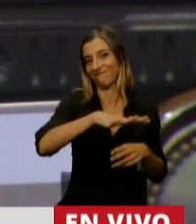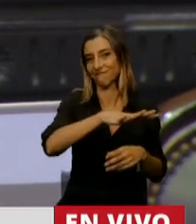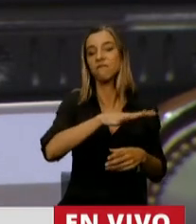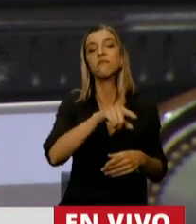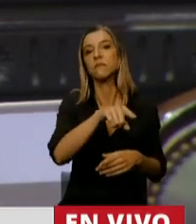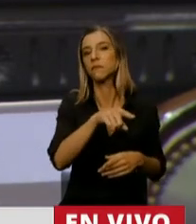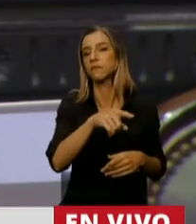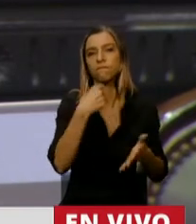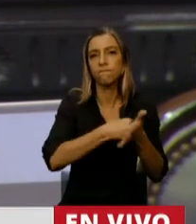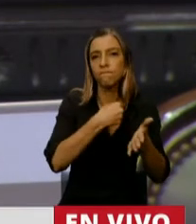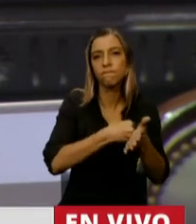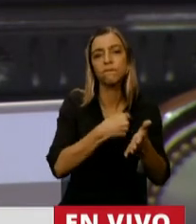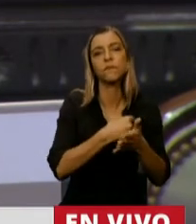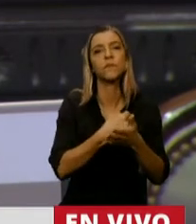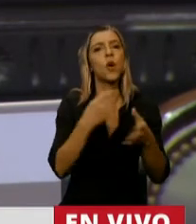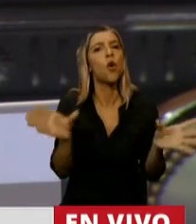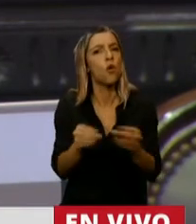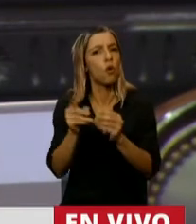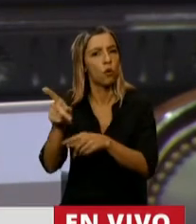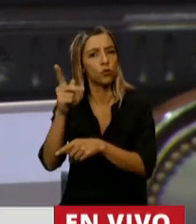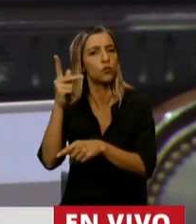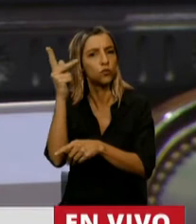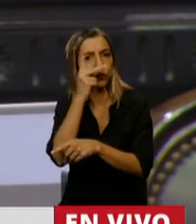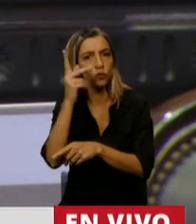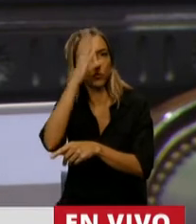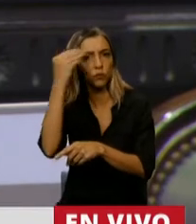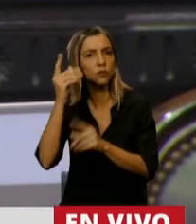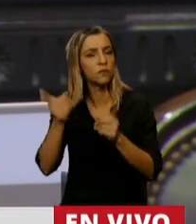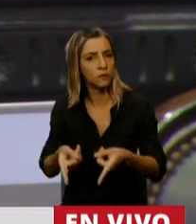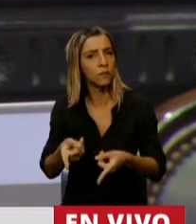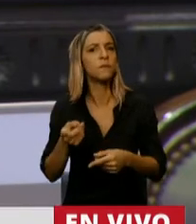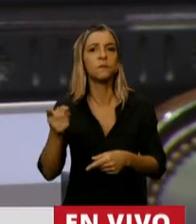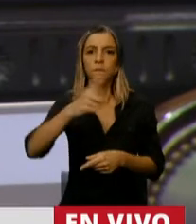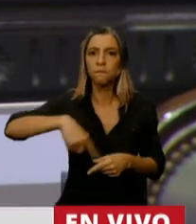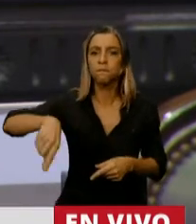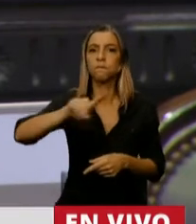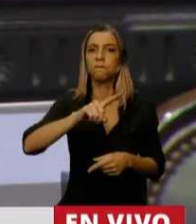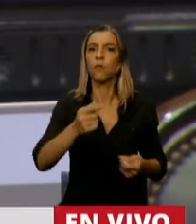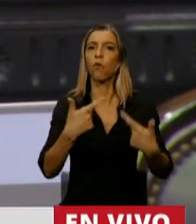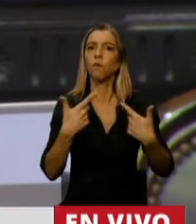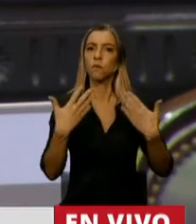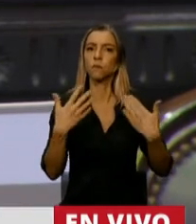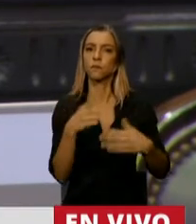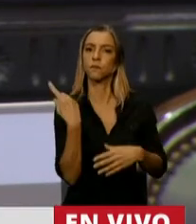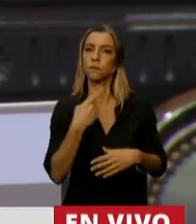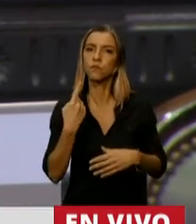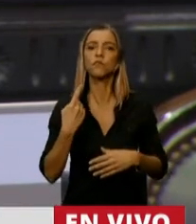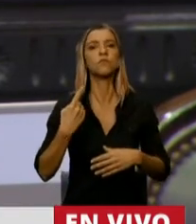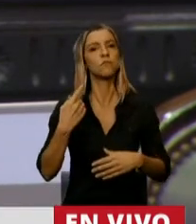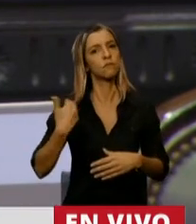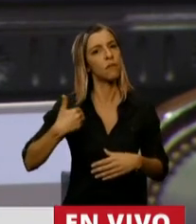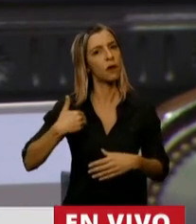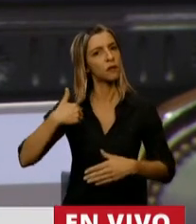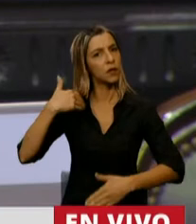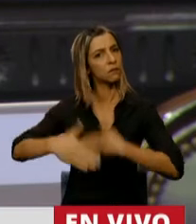conexión que junto con Néstor y Cristina Intergeneracional permitan construir una Argentina hacia el futuro, reconociendo